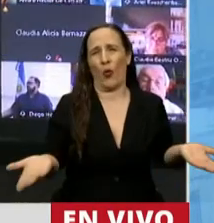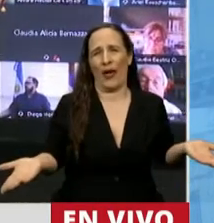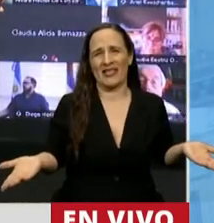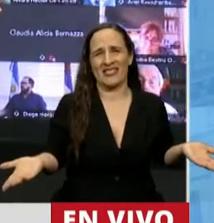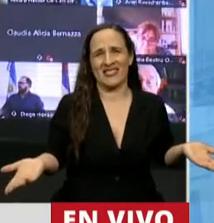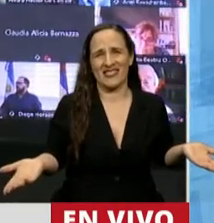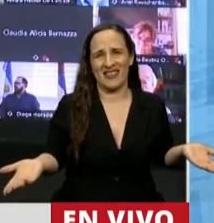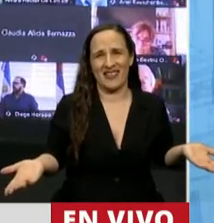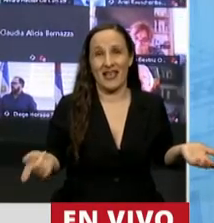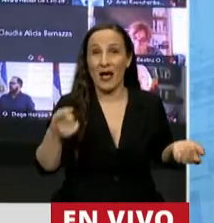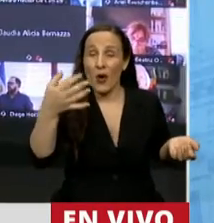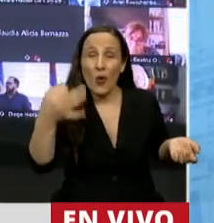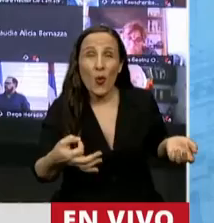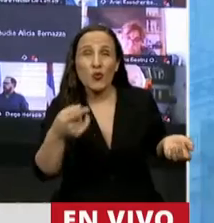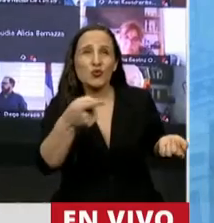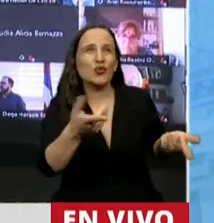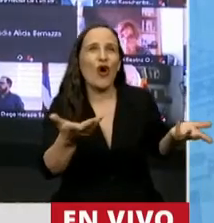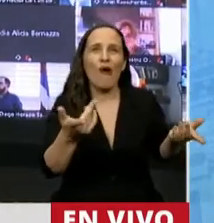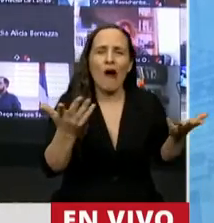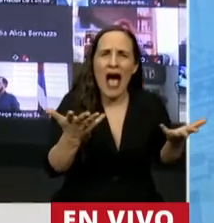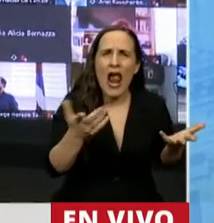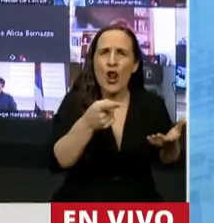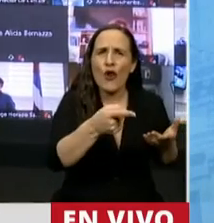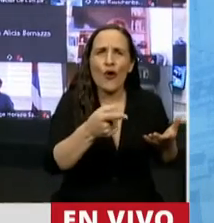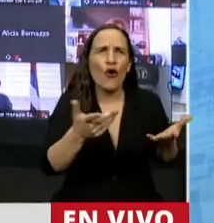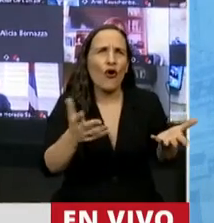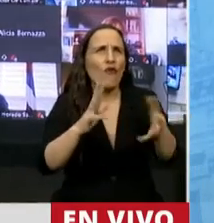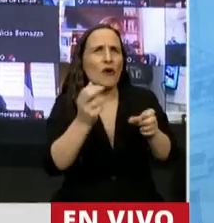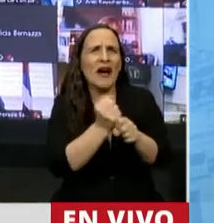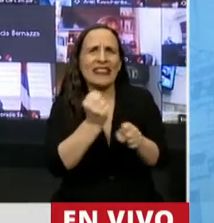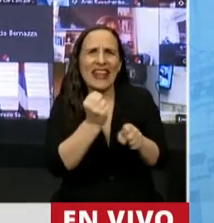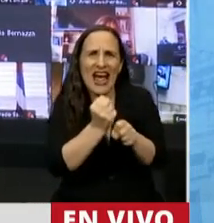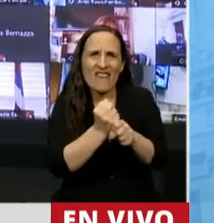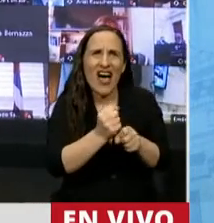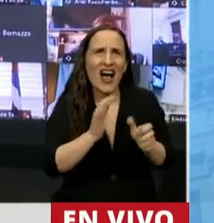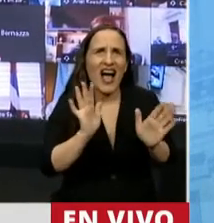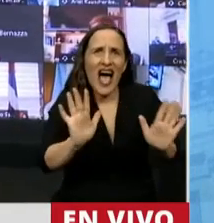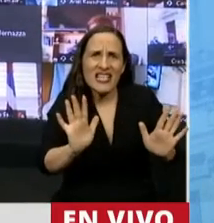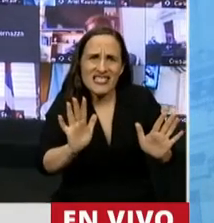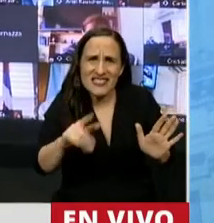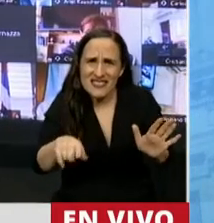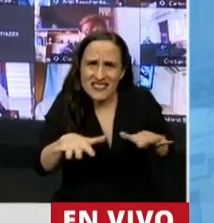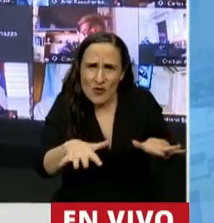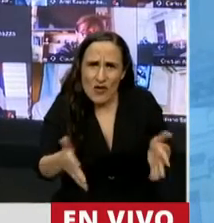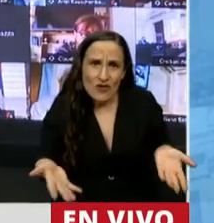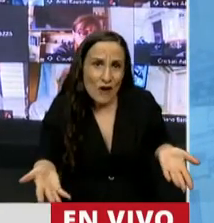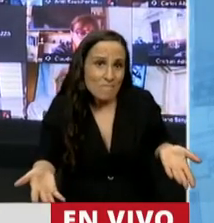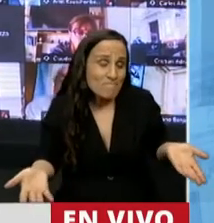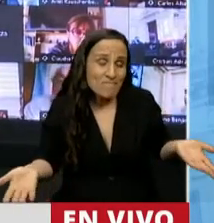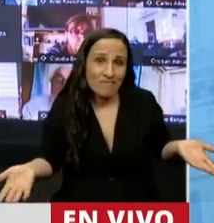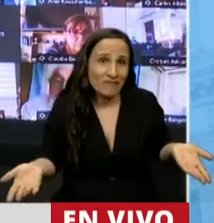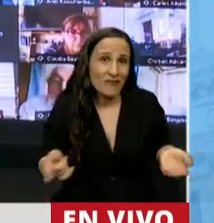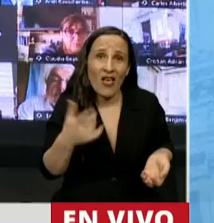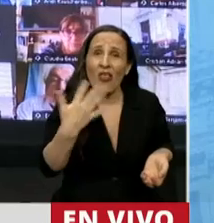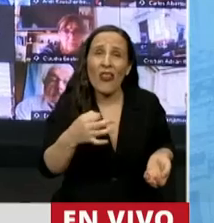necesitábamos algún ejemplo que demostrara lo que es trabajar en estas condiciones, la verdad es que hay que